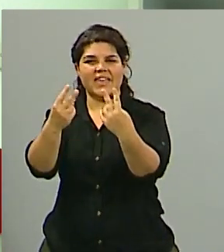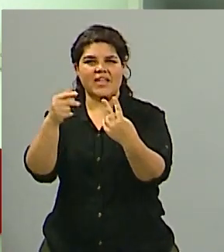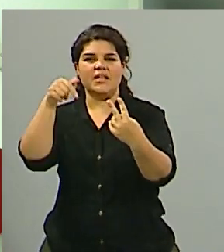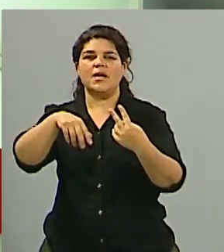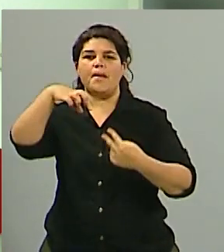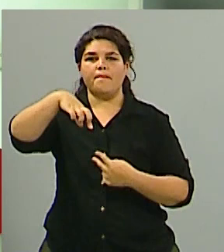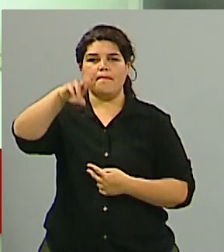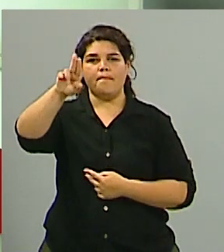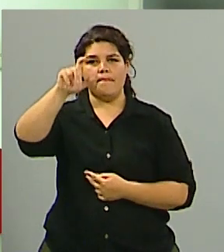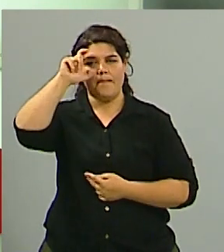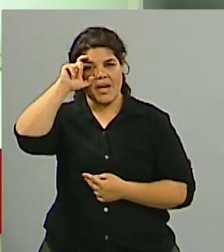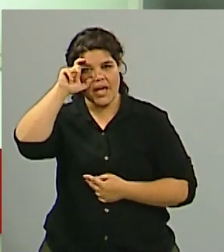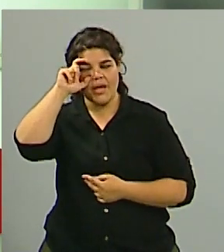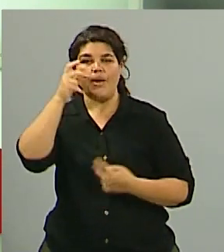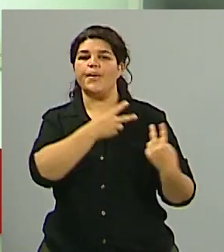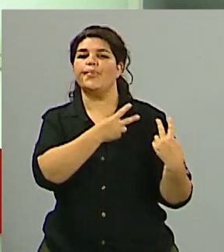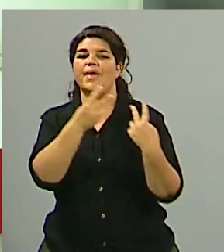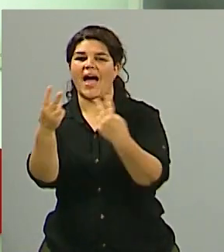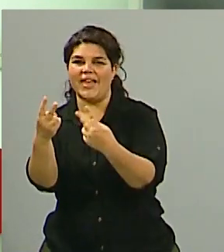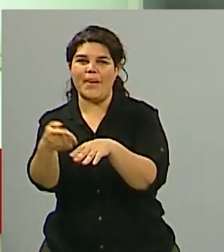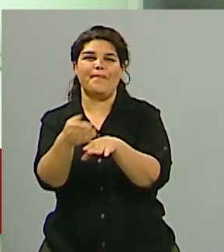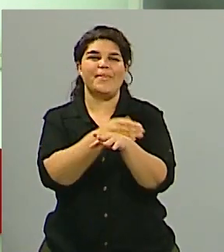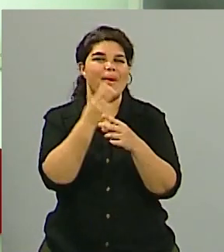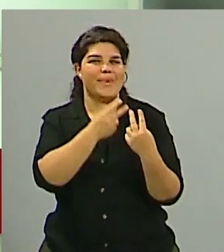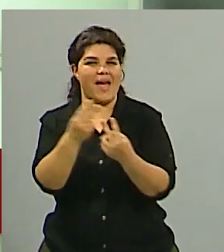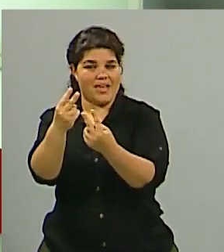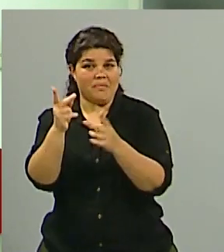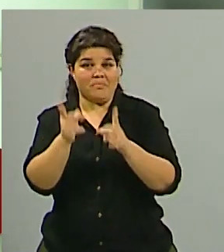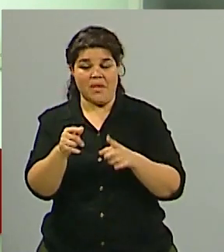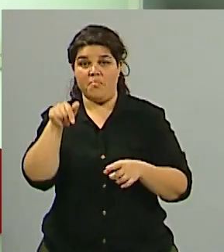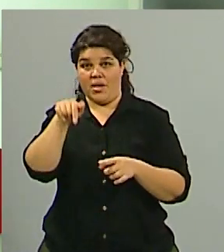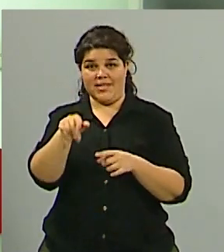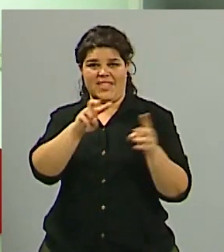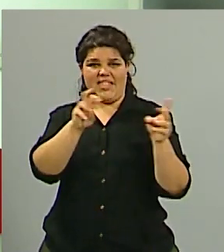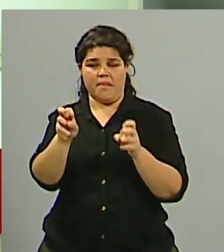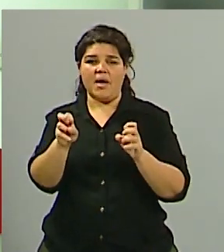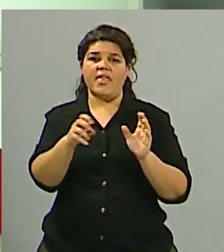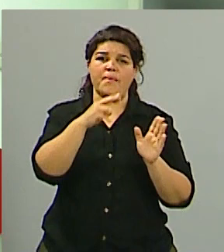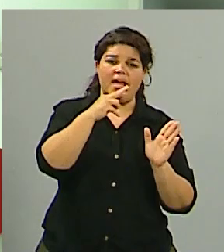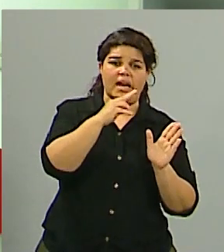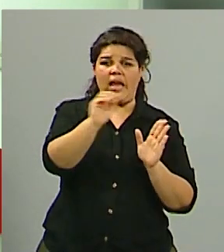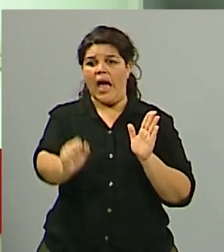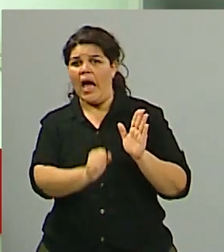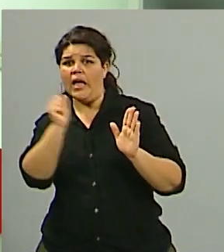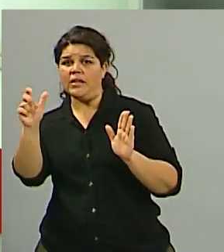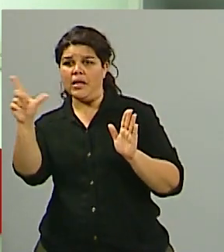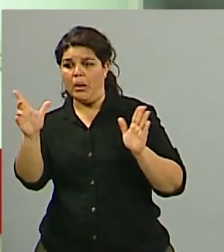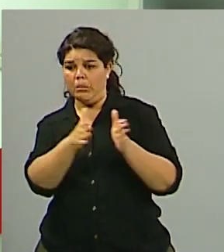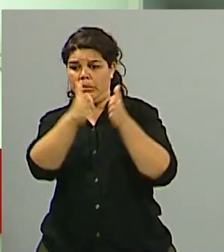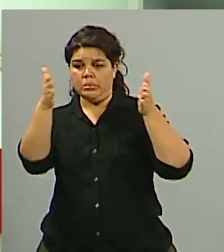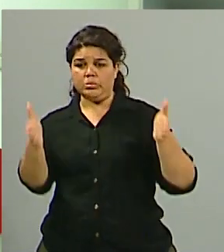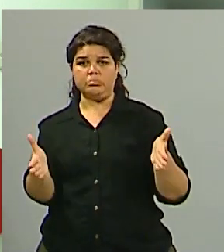justamente aprovecharlo durante este fin de semana extra largo vamos a hablar de este tema porque además la noticia era que